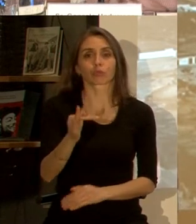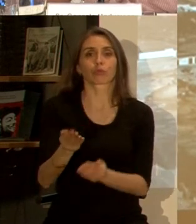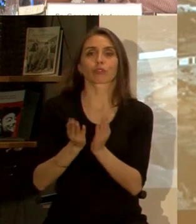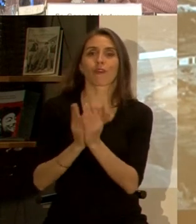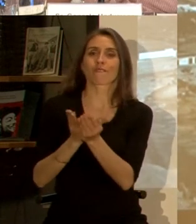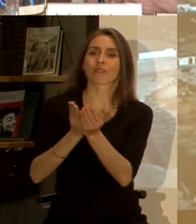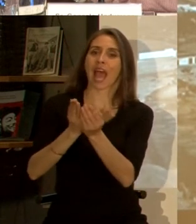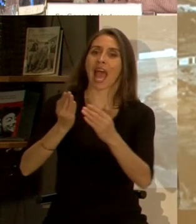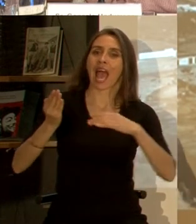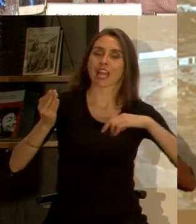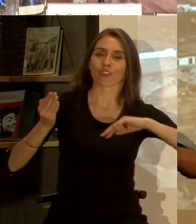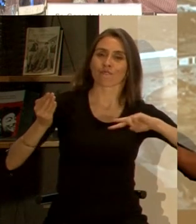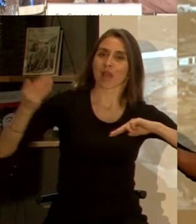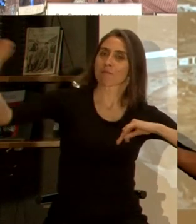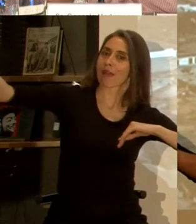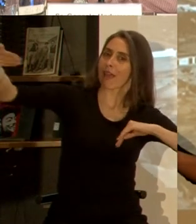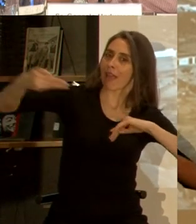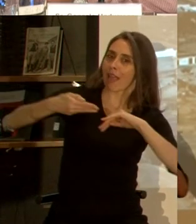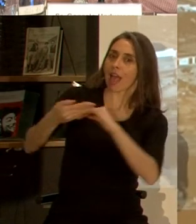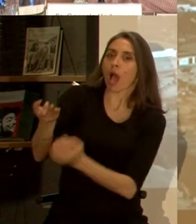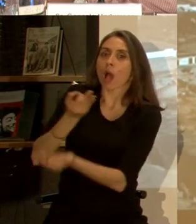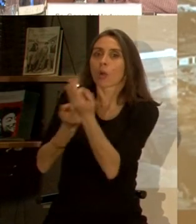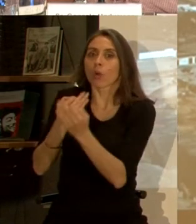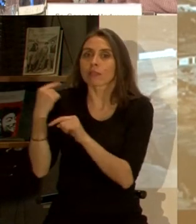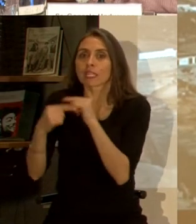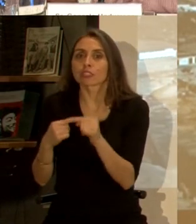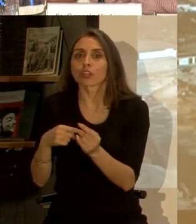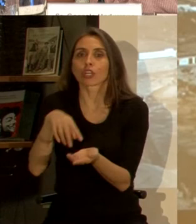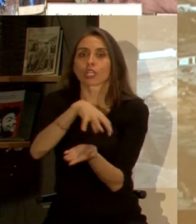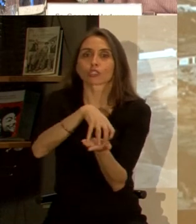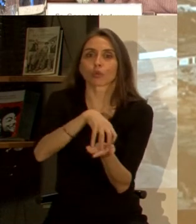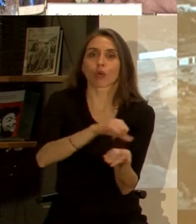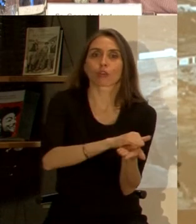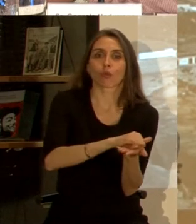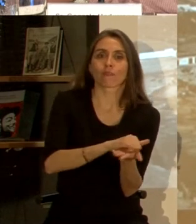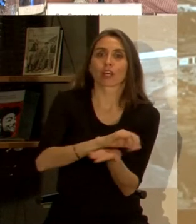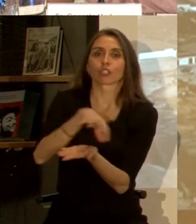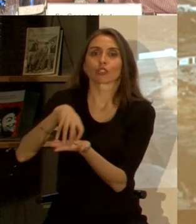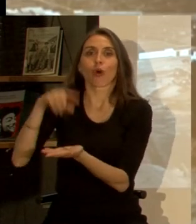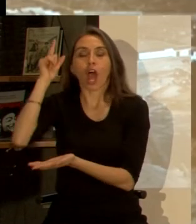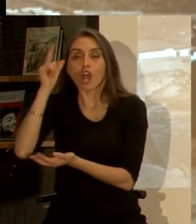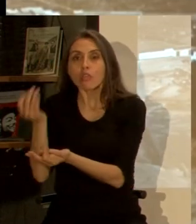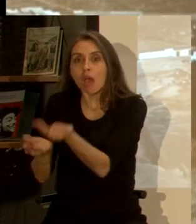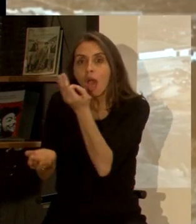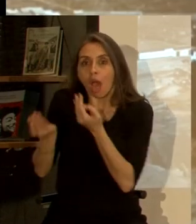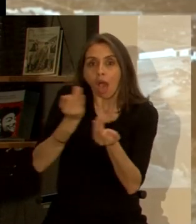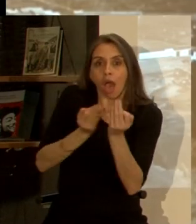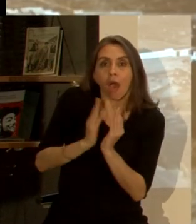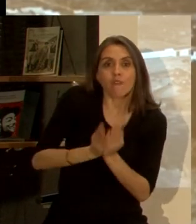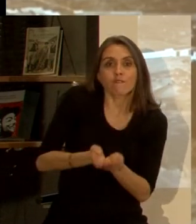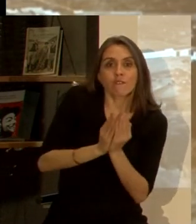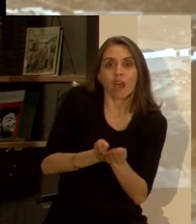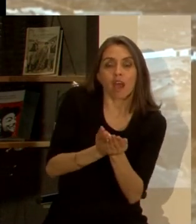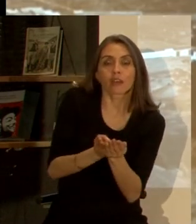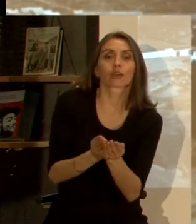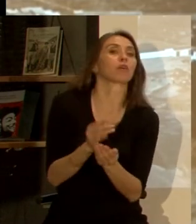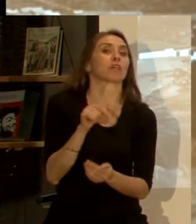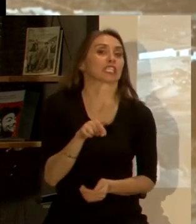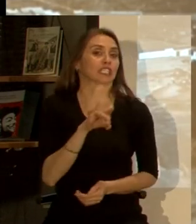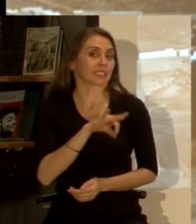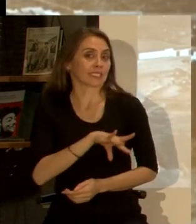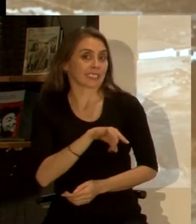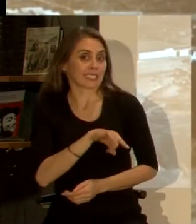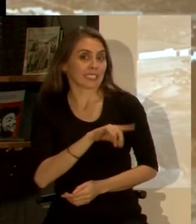barcos, las noticias, las historias, ¿no es cierto?, que traían ciudades como Nueva York o Londres, en una época en que recién se estaba redactando